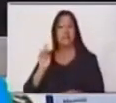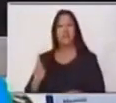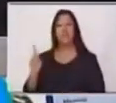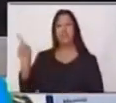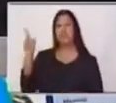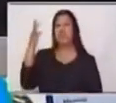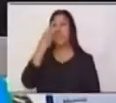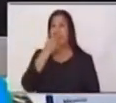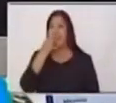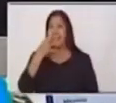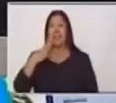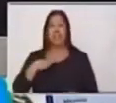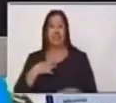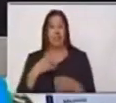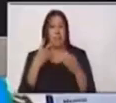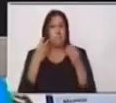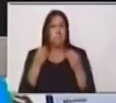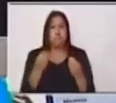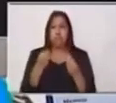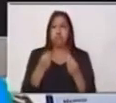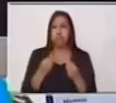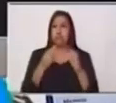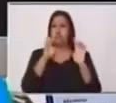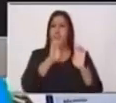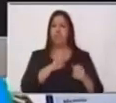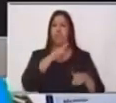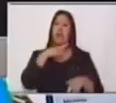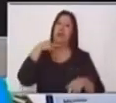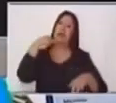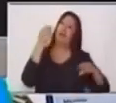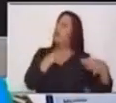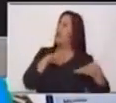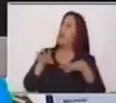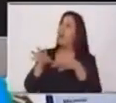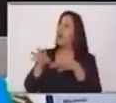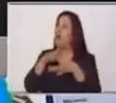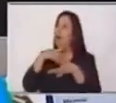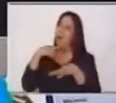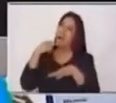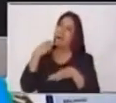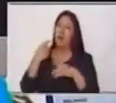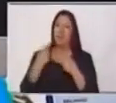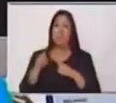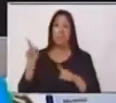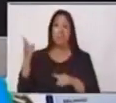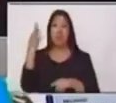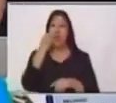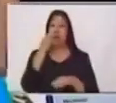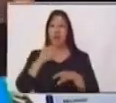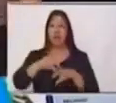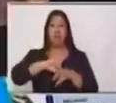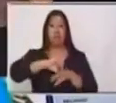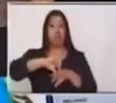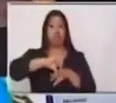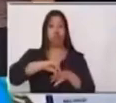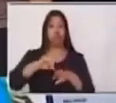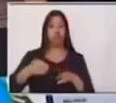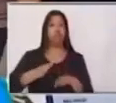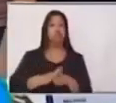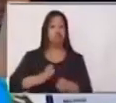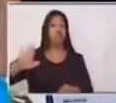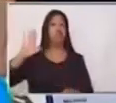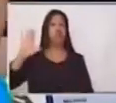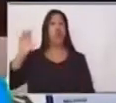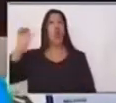varios enamorados y estaba prometida con el hijo de otro cacique importante. Sin embargo, el